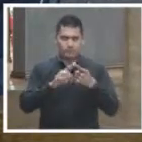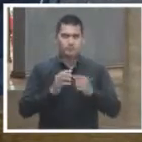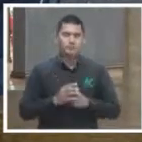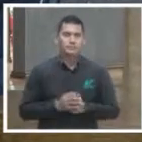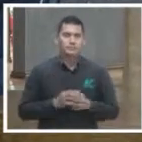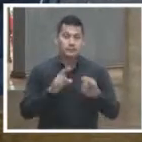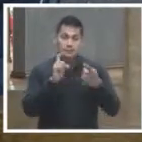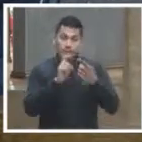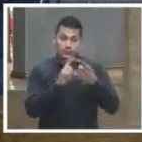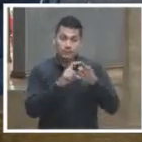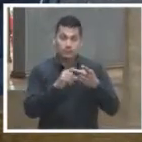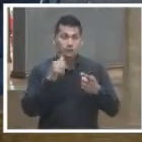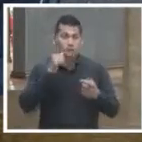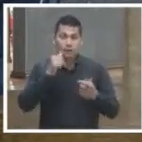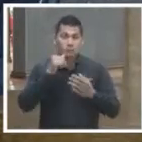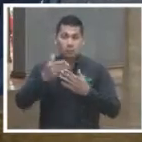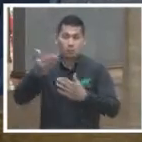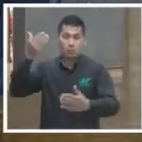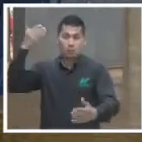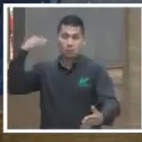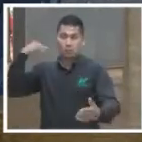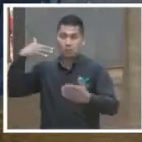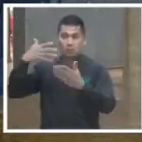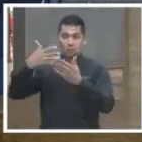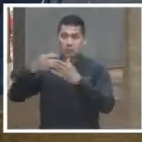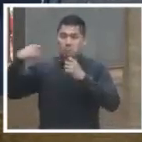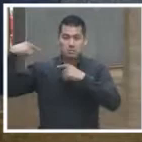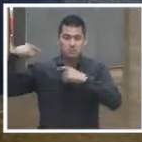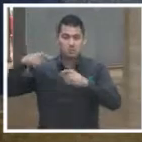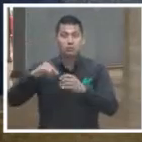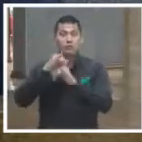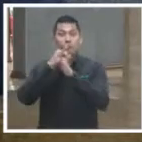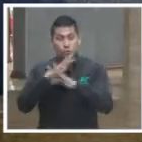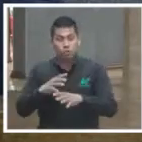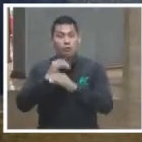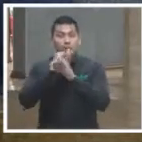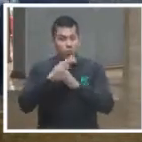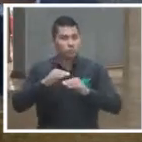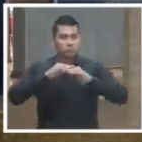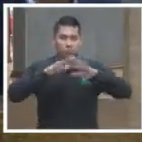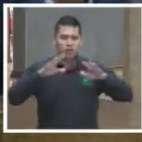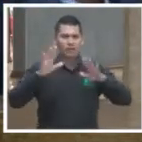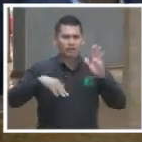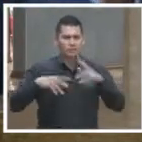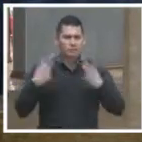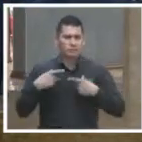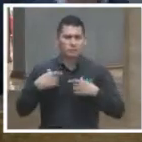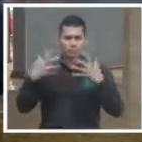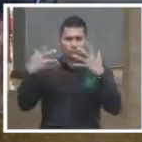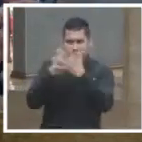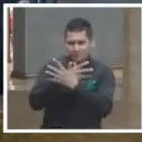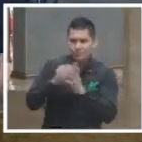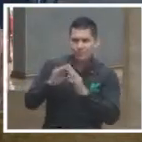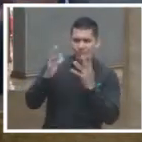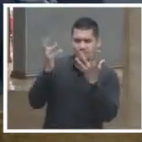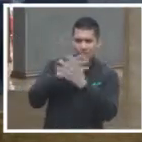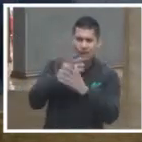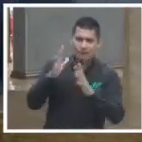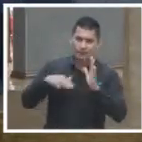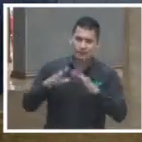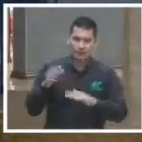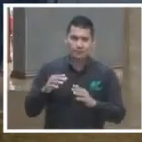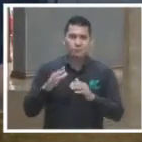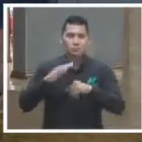Esa ha sido la tradicional y el concepto, y por eso hay la famosa confusión, hay hasta muchos que creen y lo dicen,